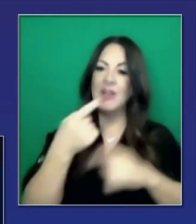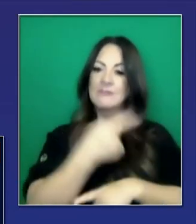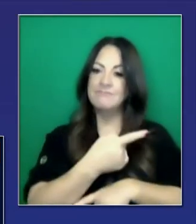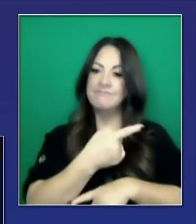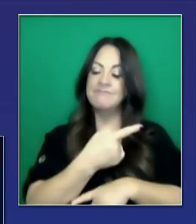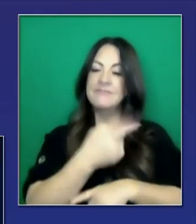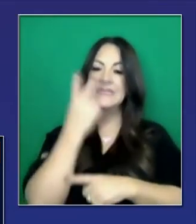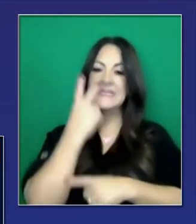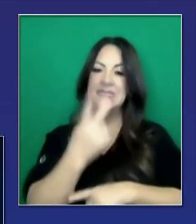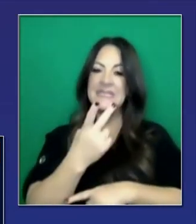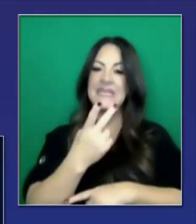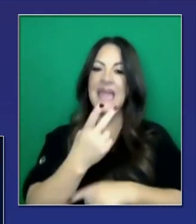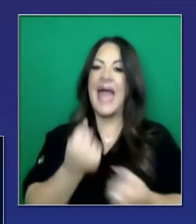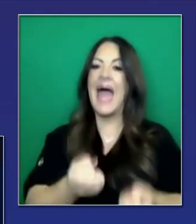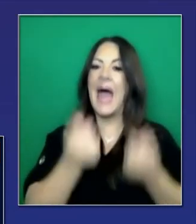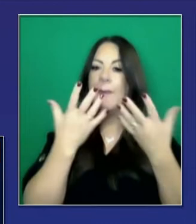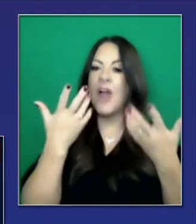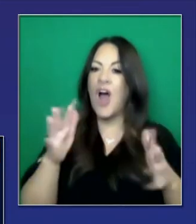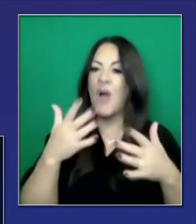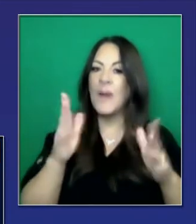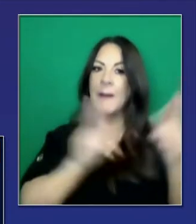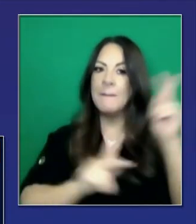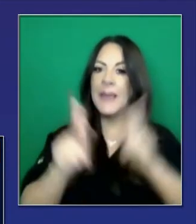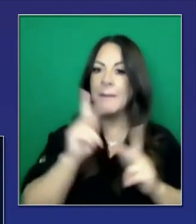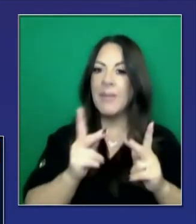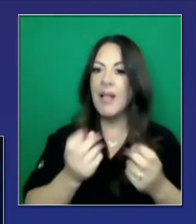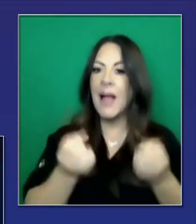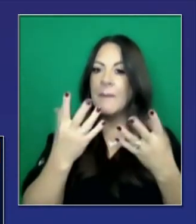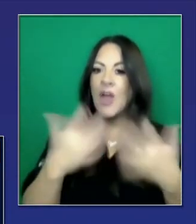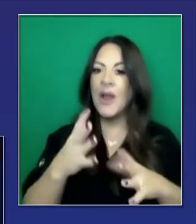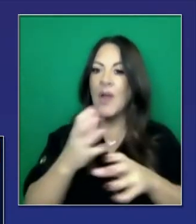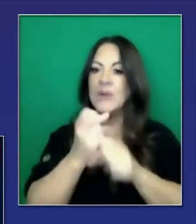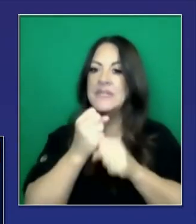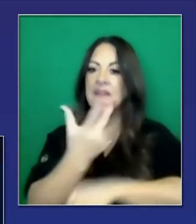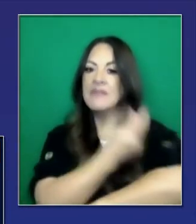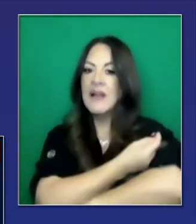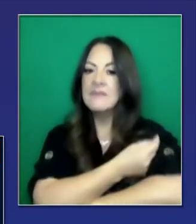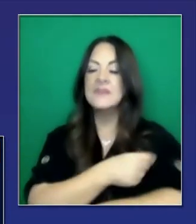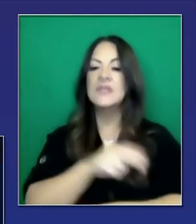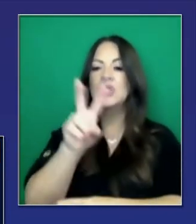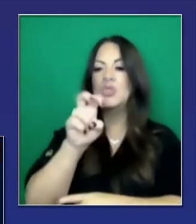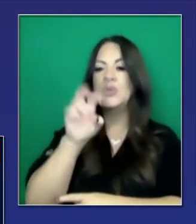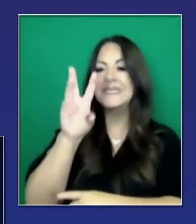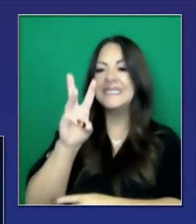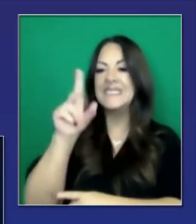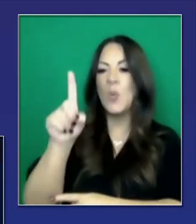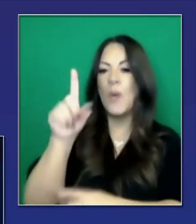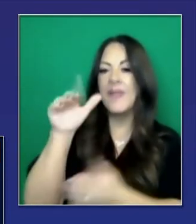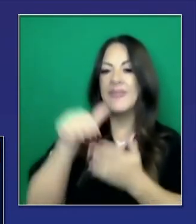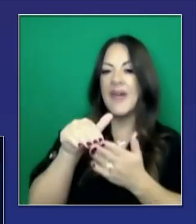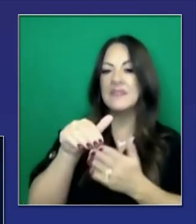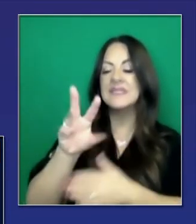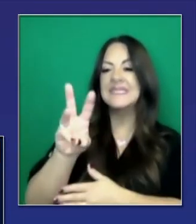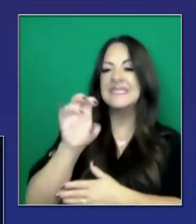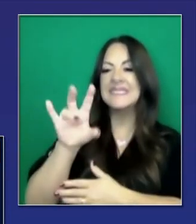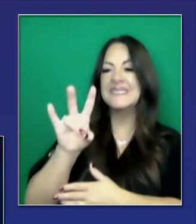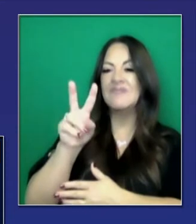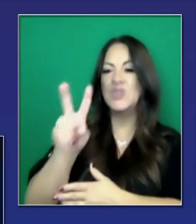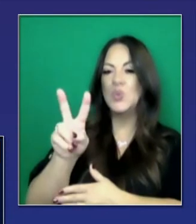vacunas que han sido administradas. Son las de Maduro, Moderna y Pfizer son 261